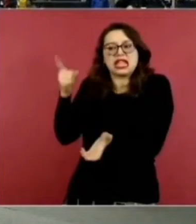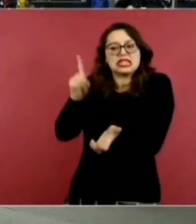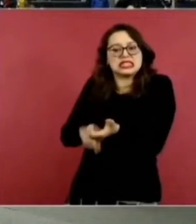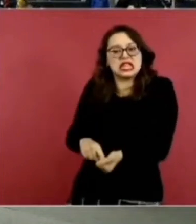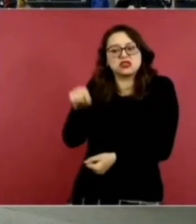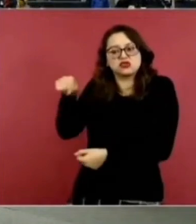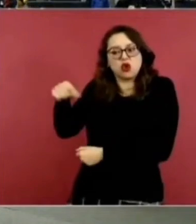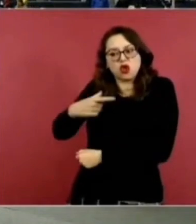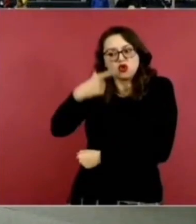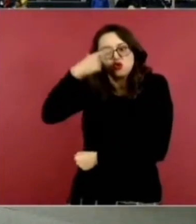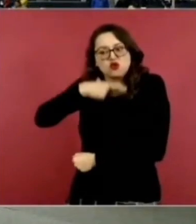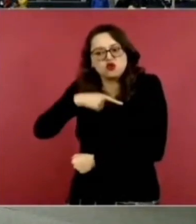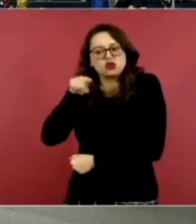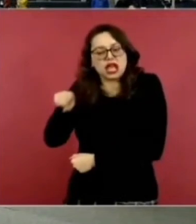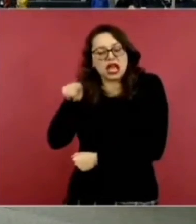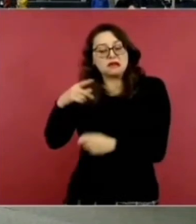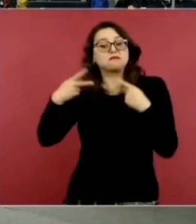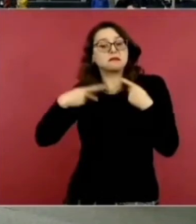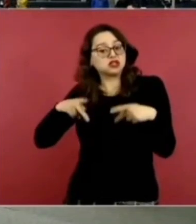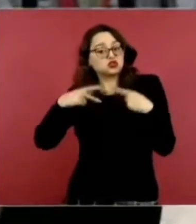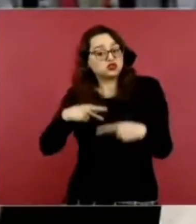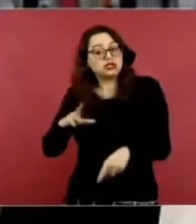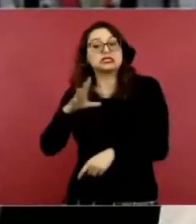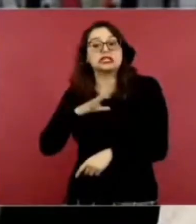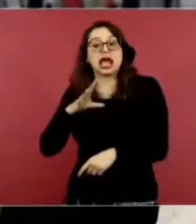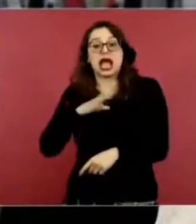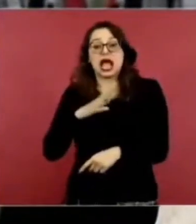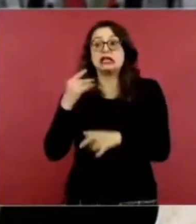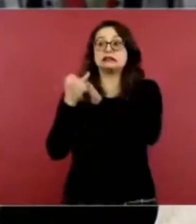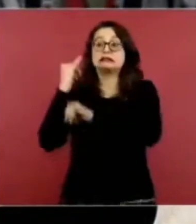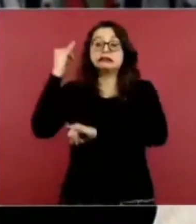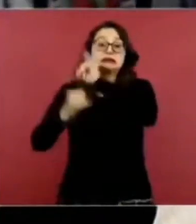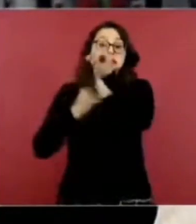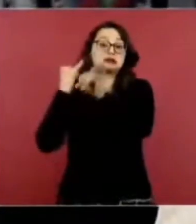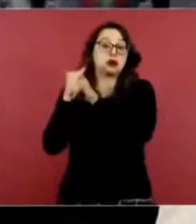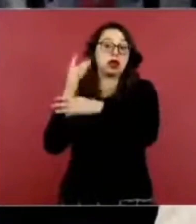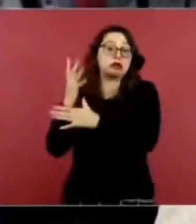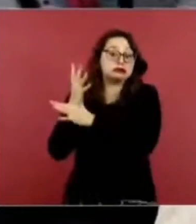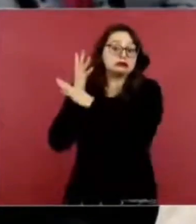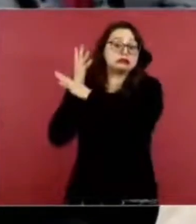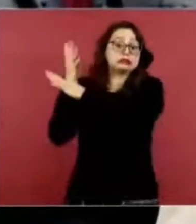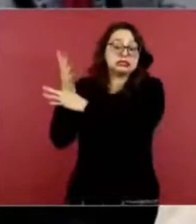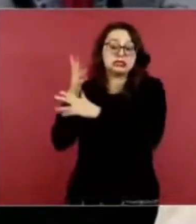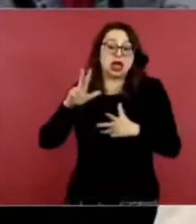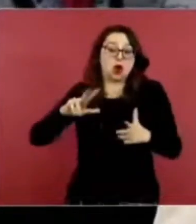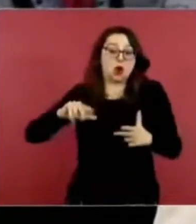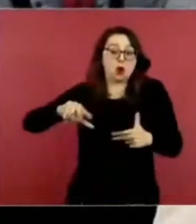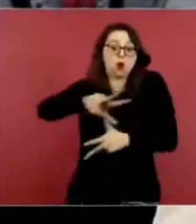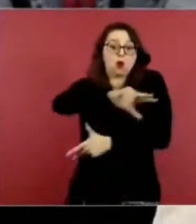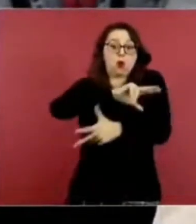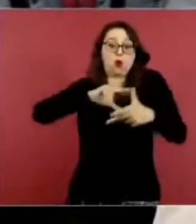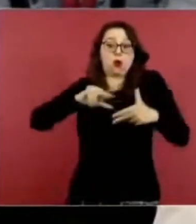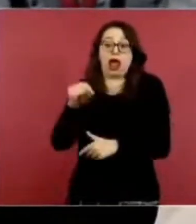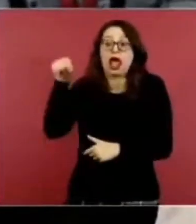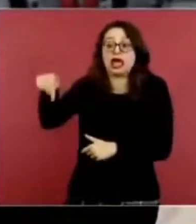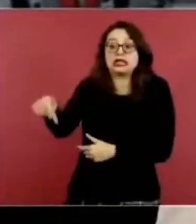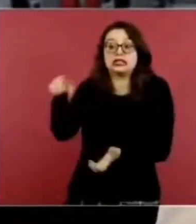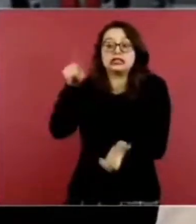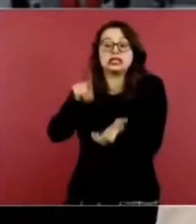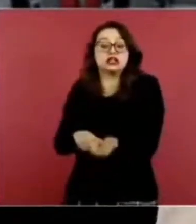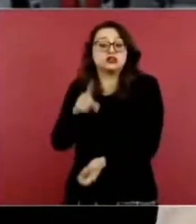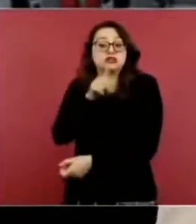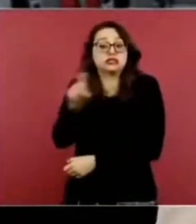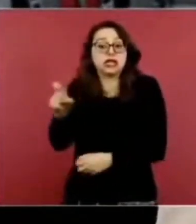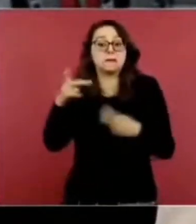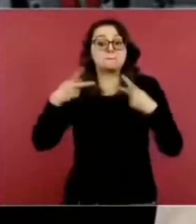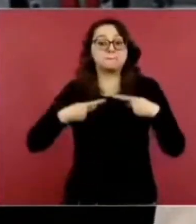esa noche? Porque hay un reporte y una nota de una agencia internacional donde hablan que durante el huracán había 100 personas en ese Club de